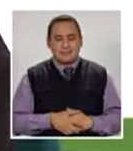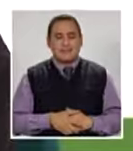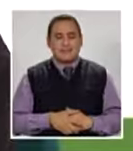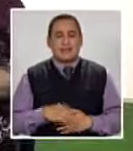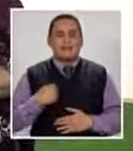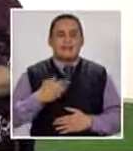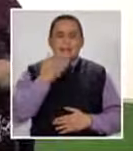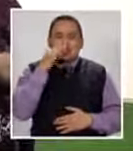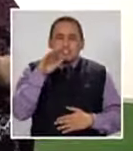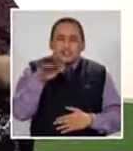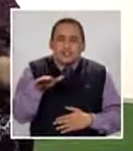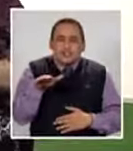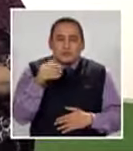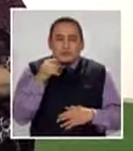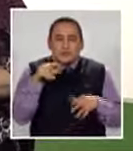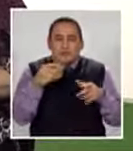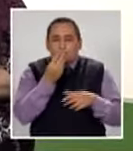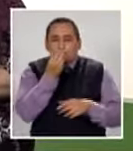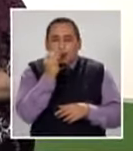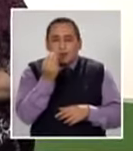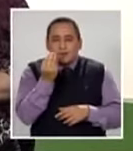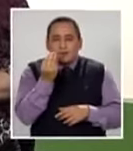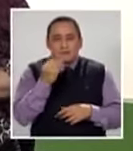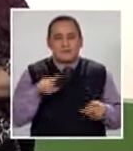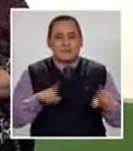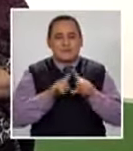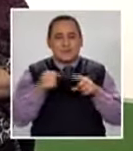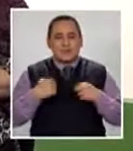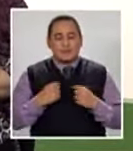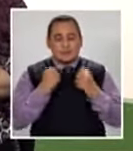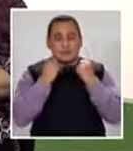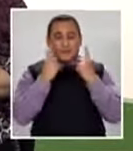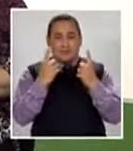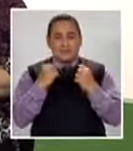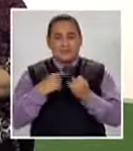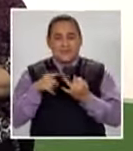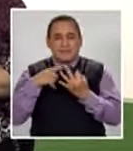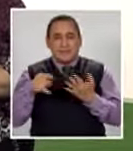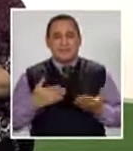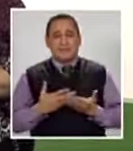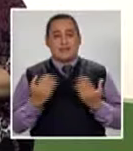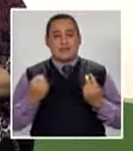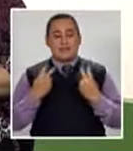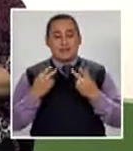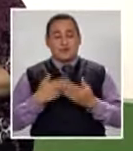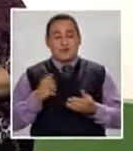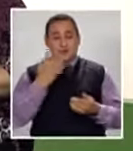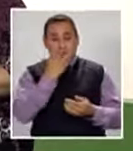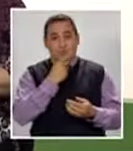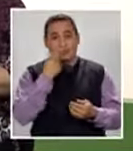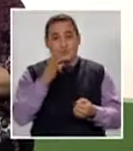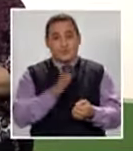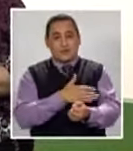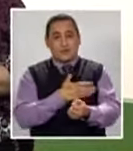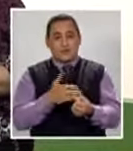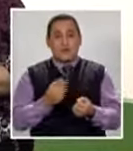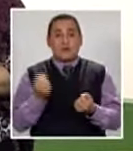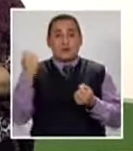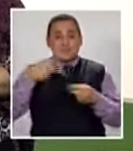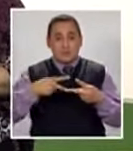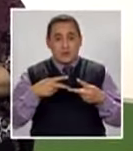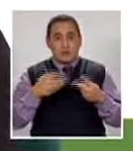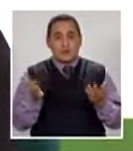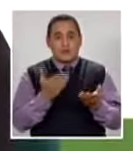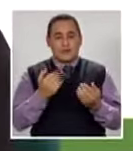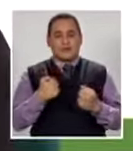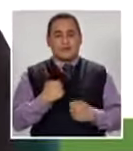Era todavía bien chiquita Así Chivolita Y nos sorprendió Con esos poemas Tan bonitos Ahora tienes un segundo poemario